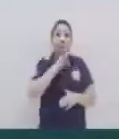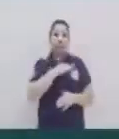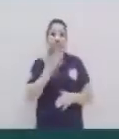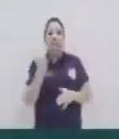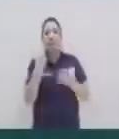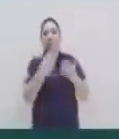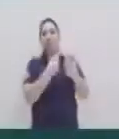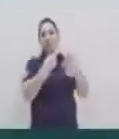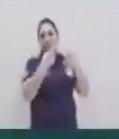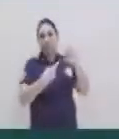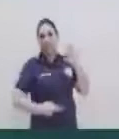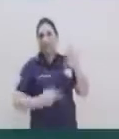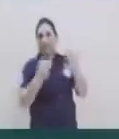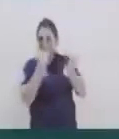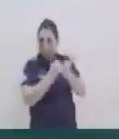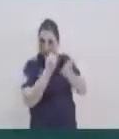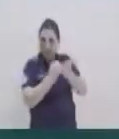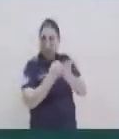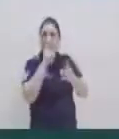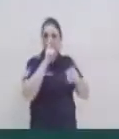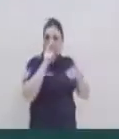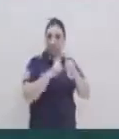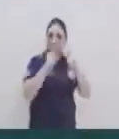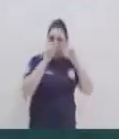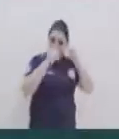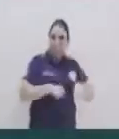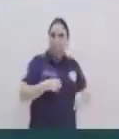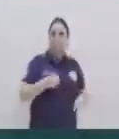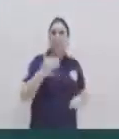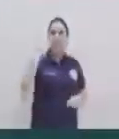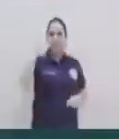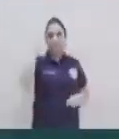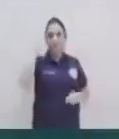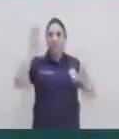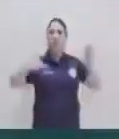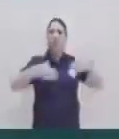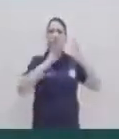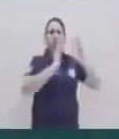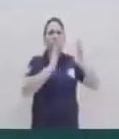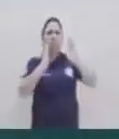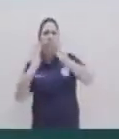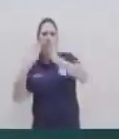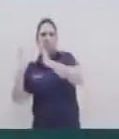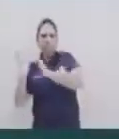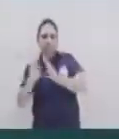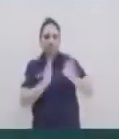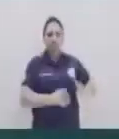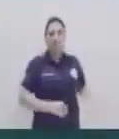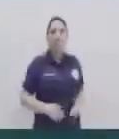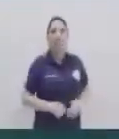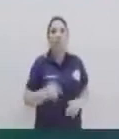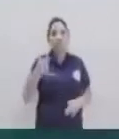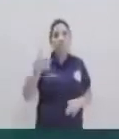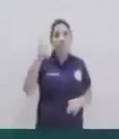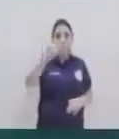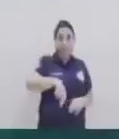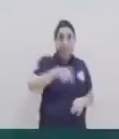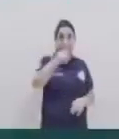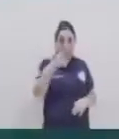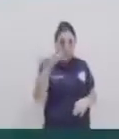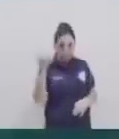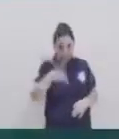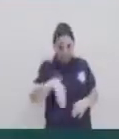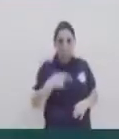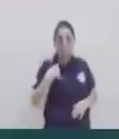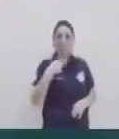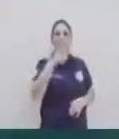en diferentes fuentes bibliográficas, pues también el poder verificar cómo se da todo esto y luego, como te estaba